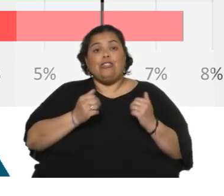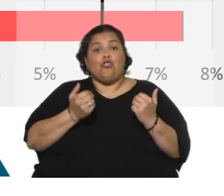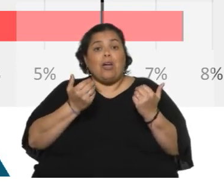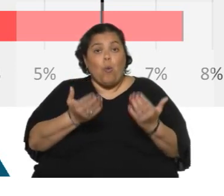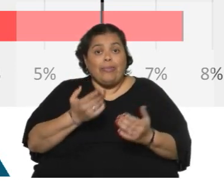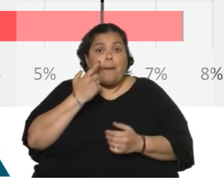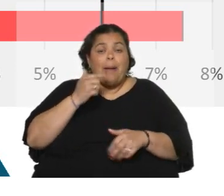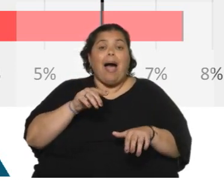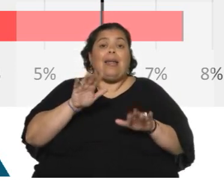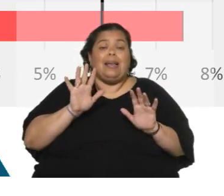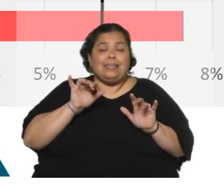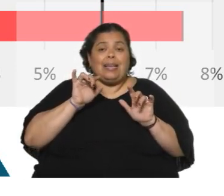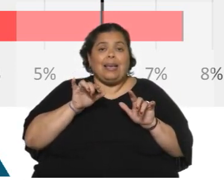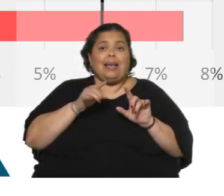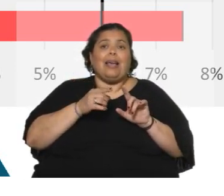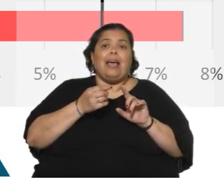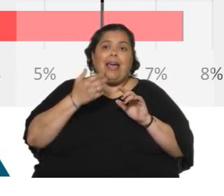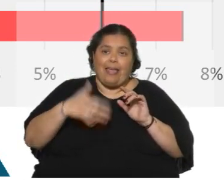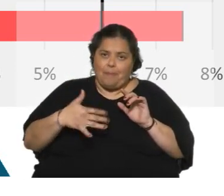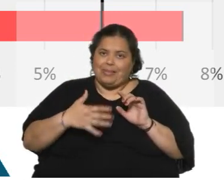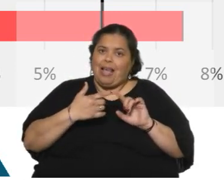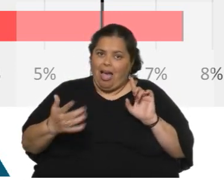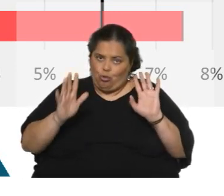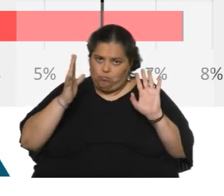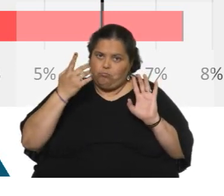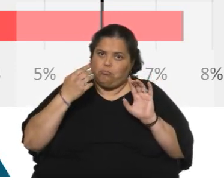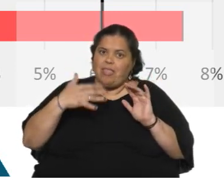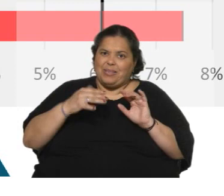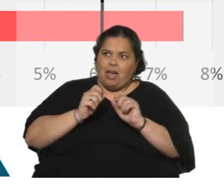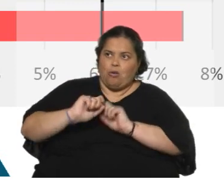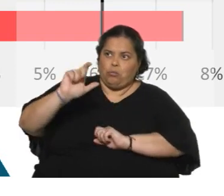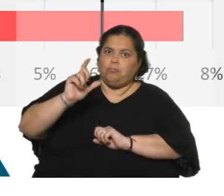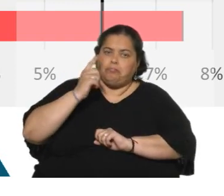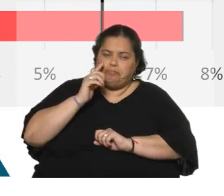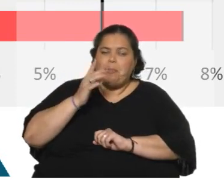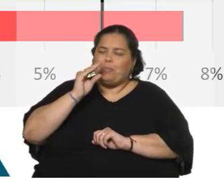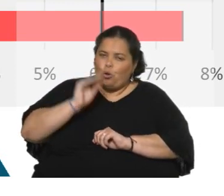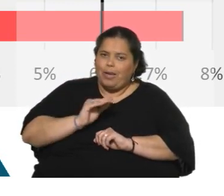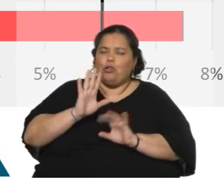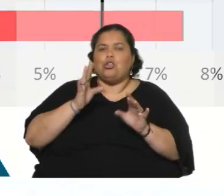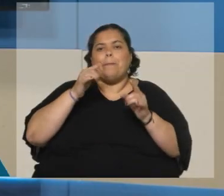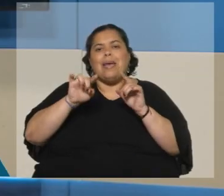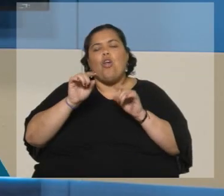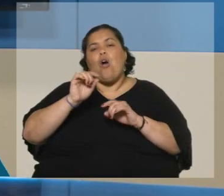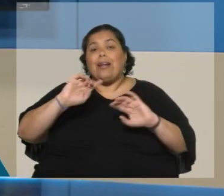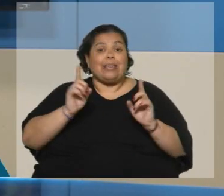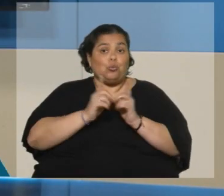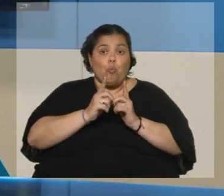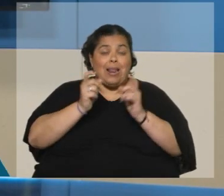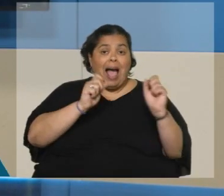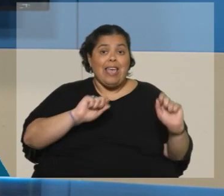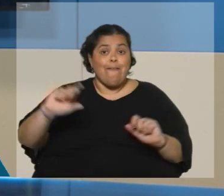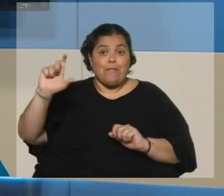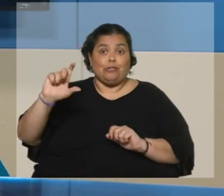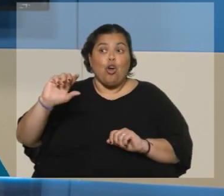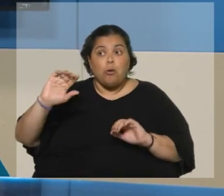un poco largas. En resumen, la inflación se ha mantenido baja, más baja de lo esperado, algunas